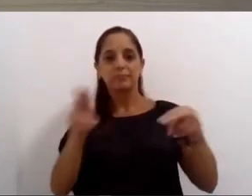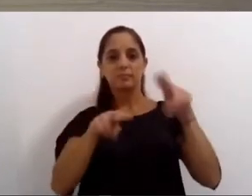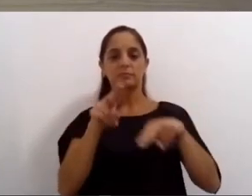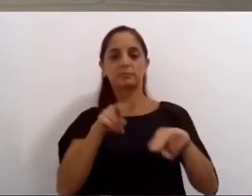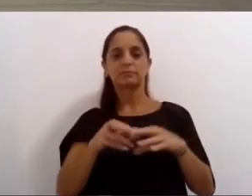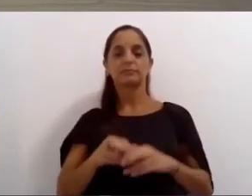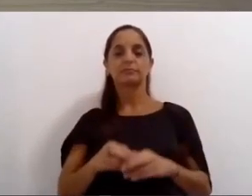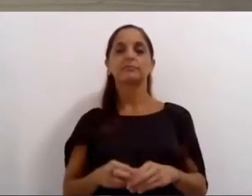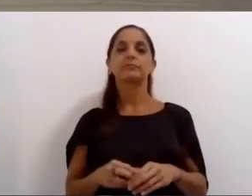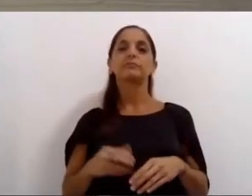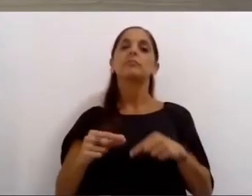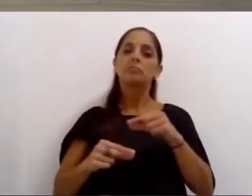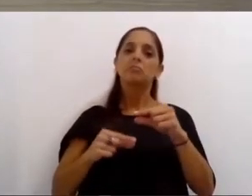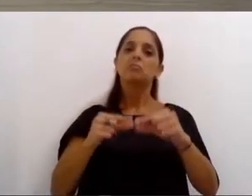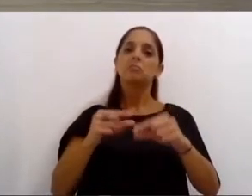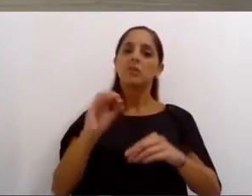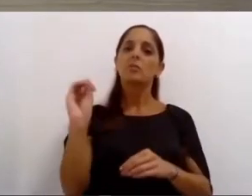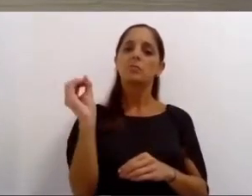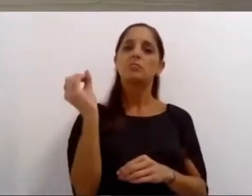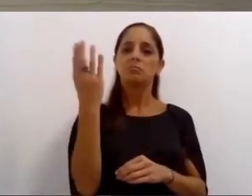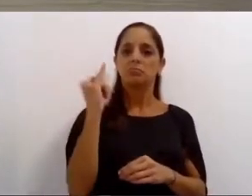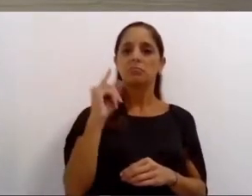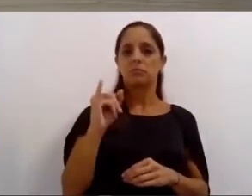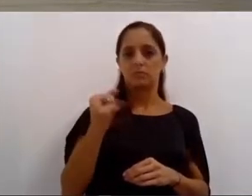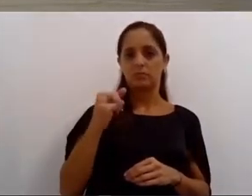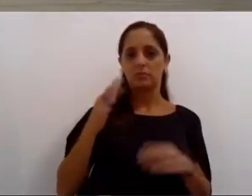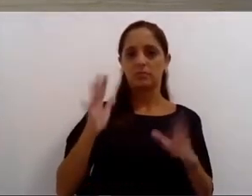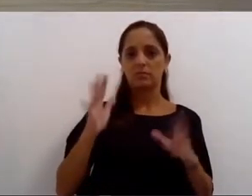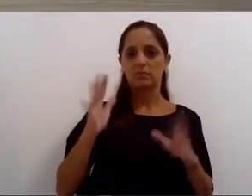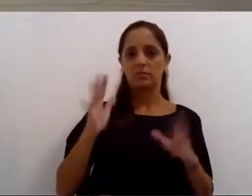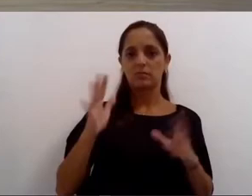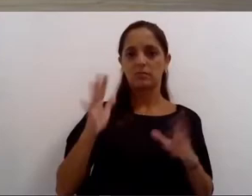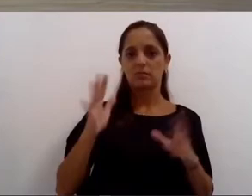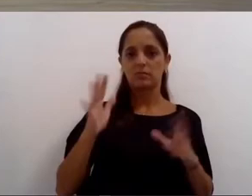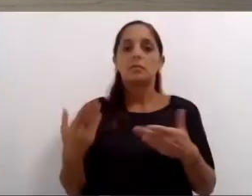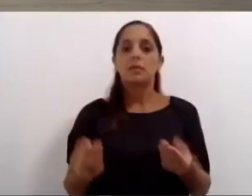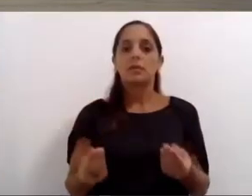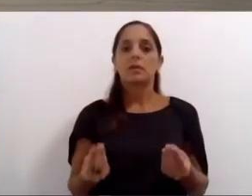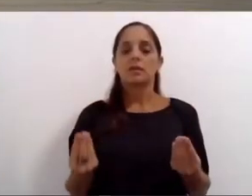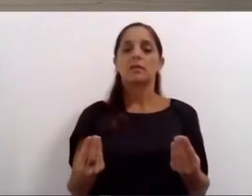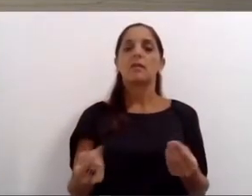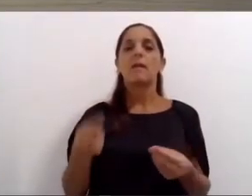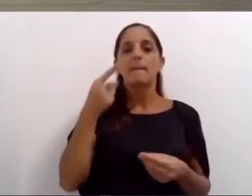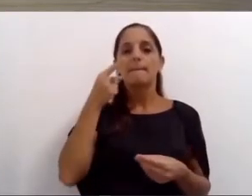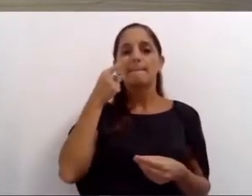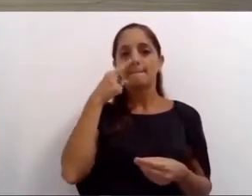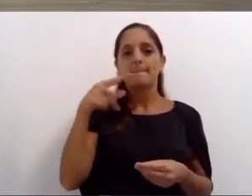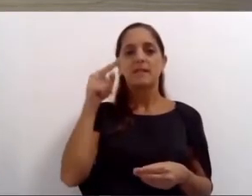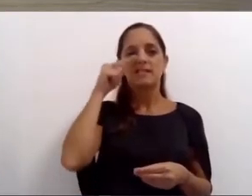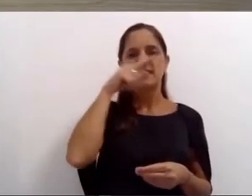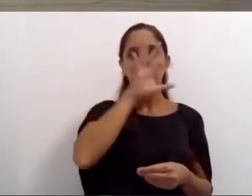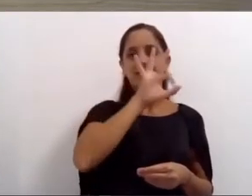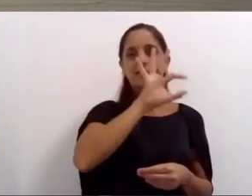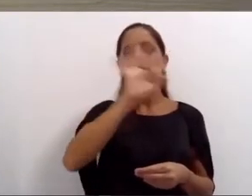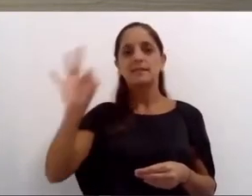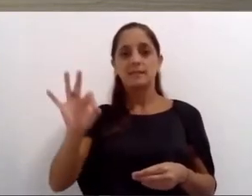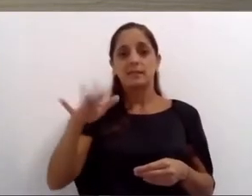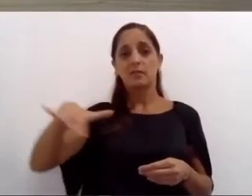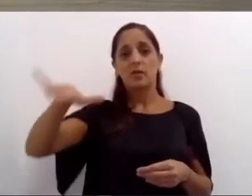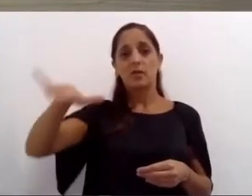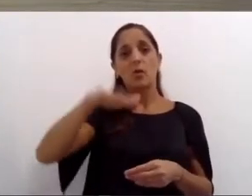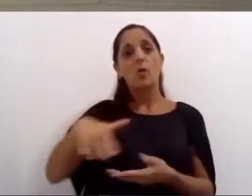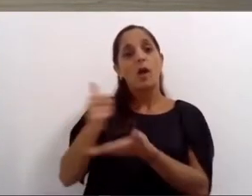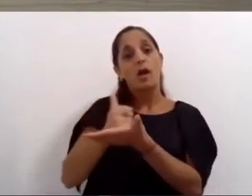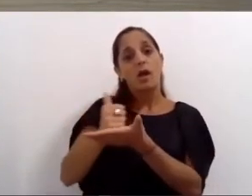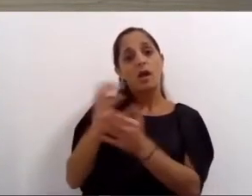seguimos mejorando y vamos a incrementar el mantenimiento limpieza y reparación de las más de 1700 paradas y refugios que se